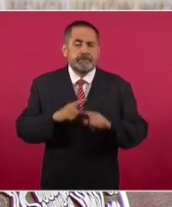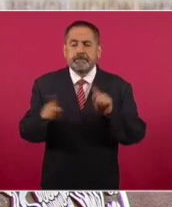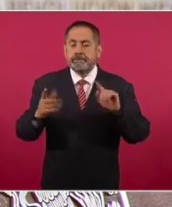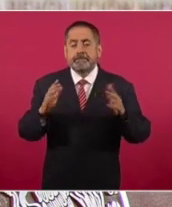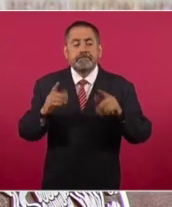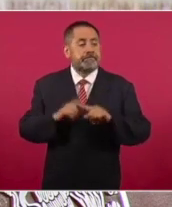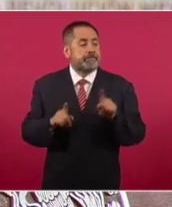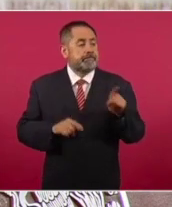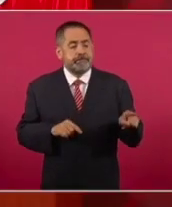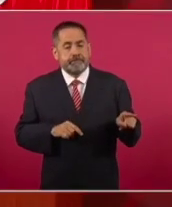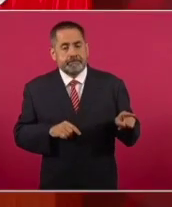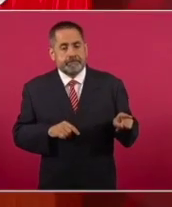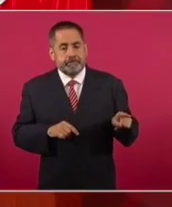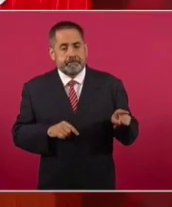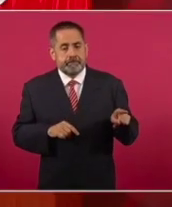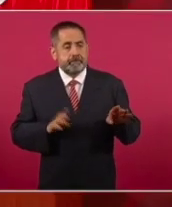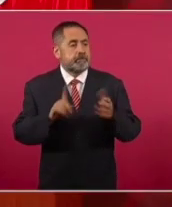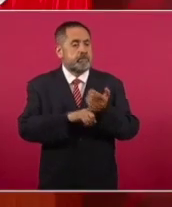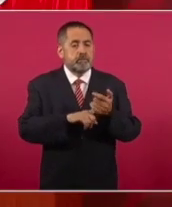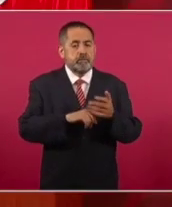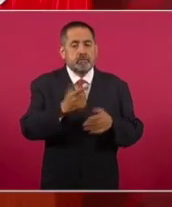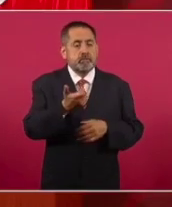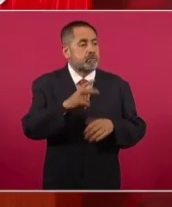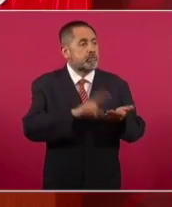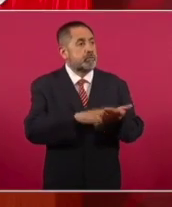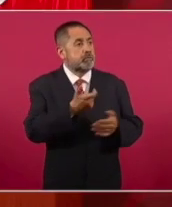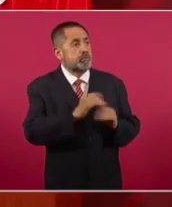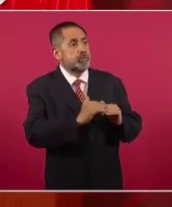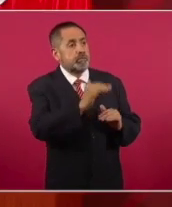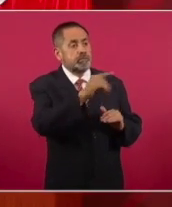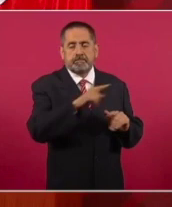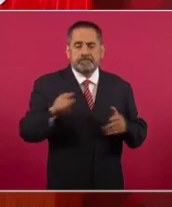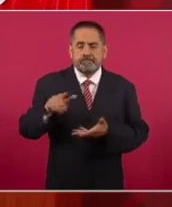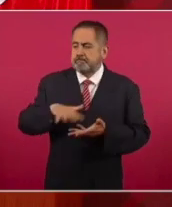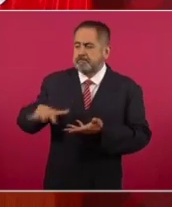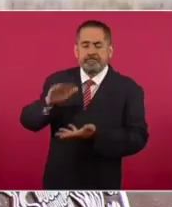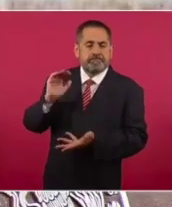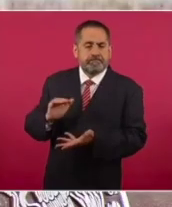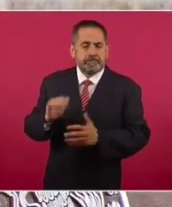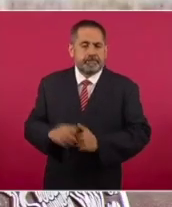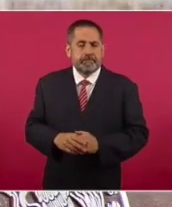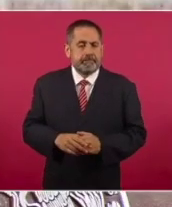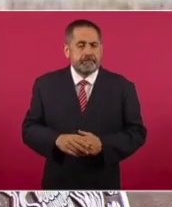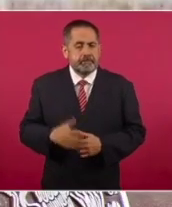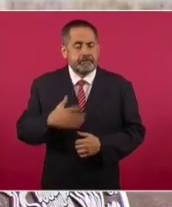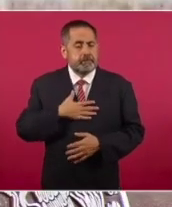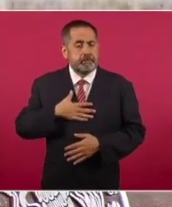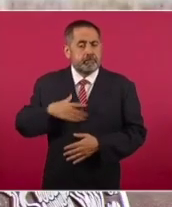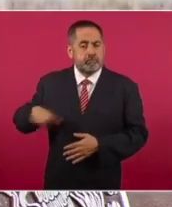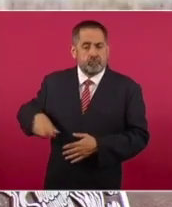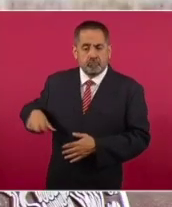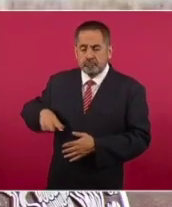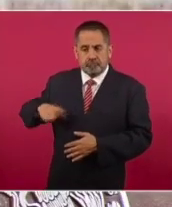canasta del Índice Nacional de Precios al Consumidor. El Estado está bastante